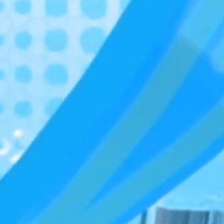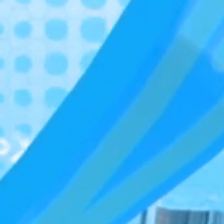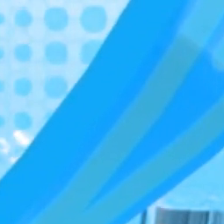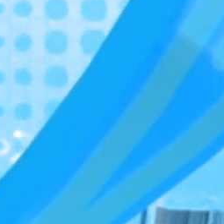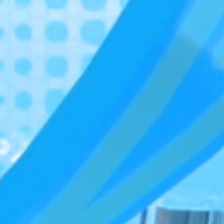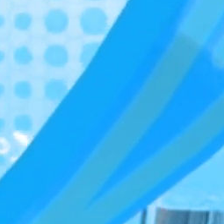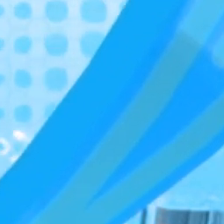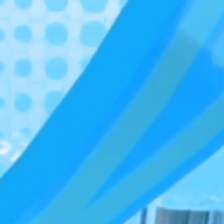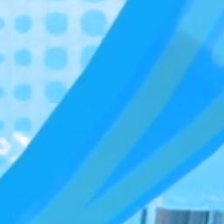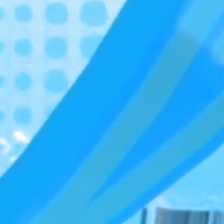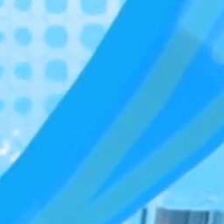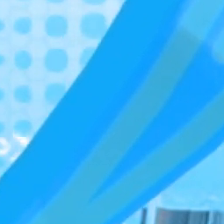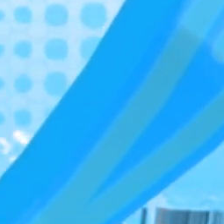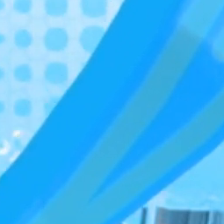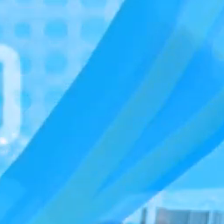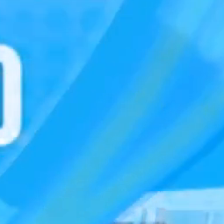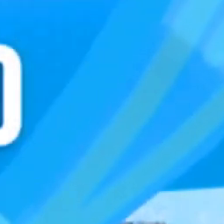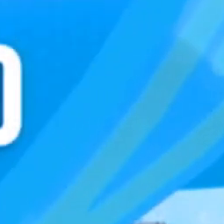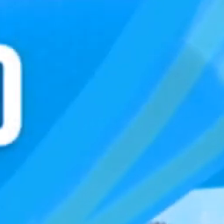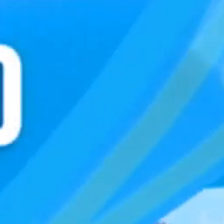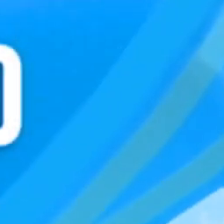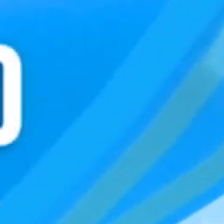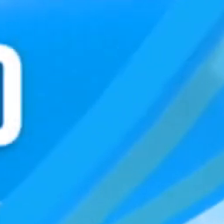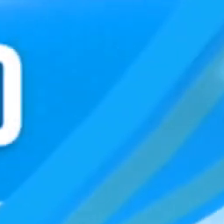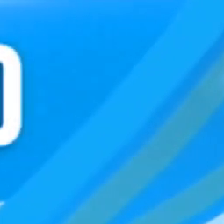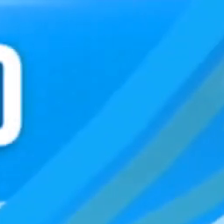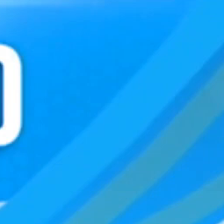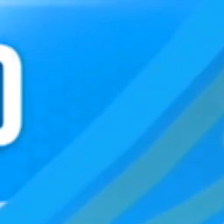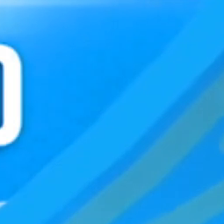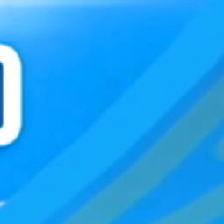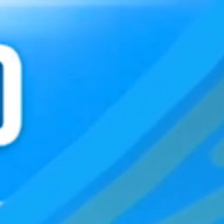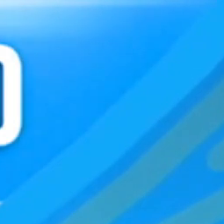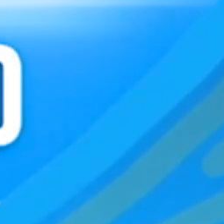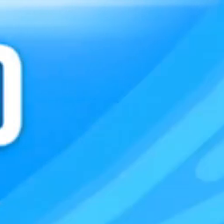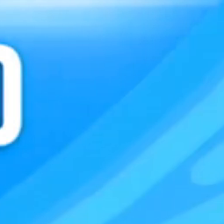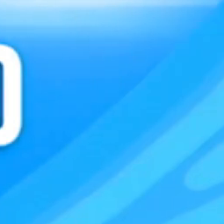Banco Popular presentó El Tipo de Cambio.